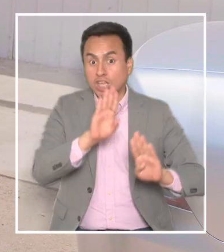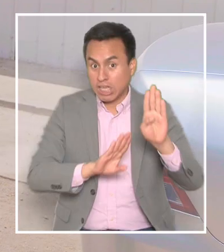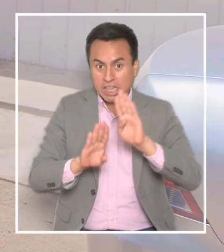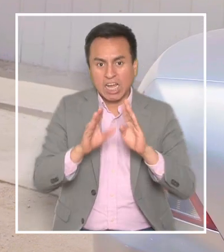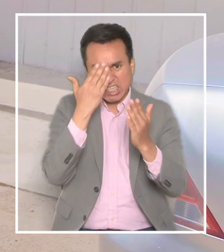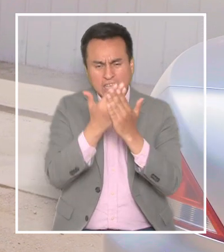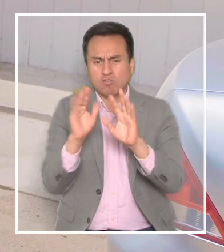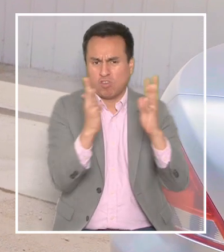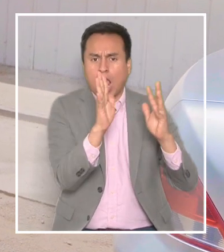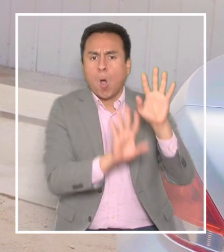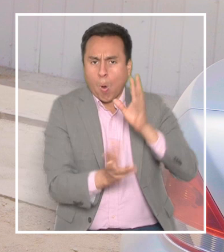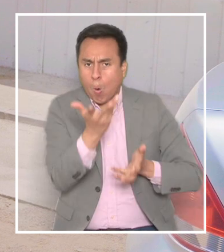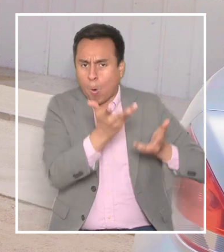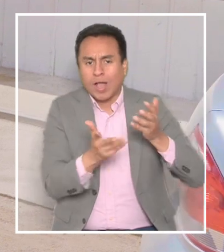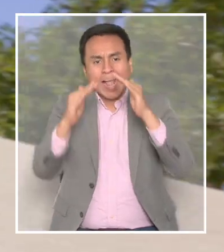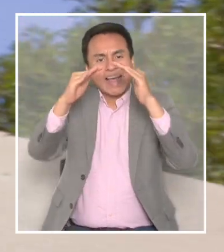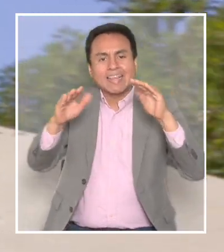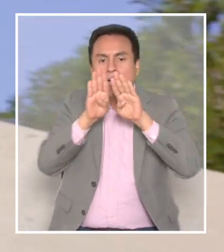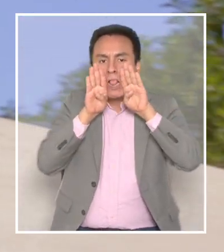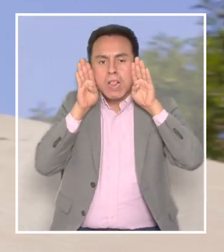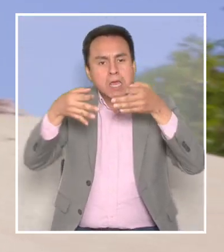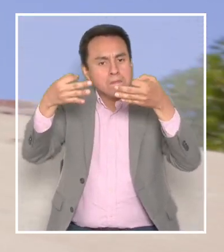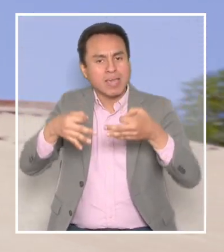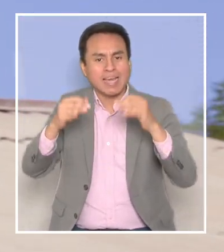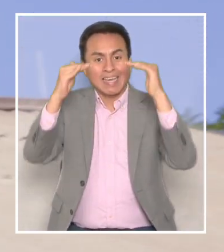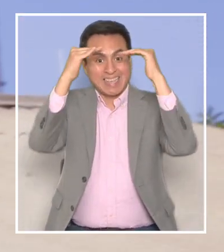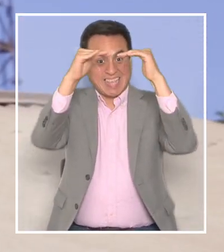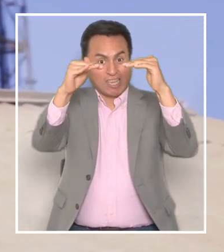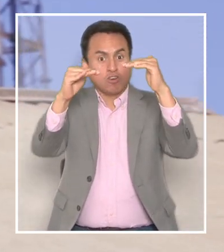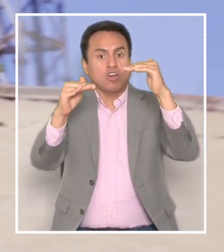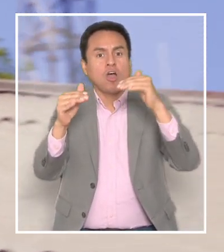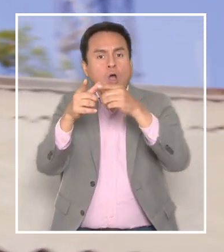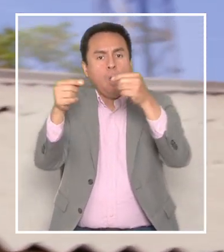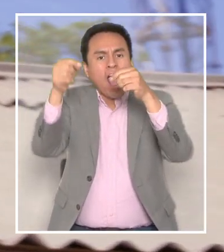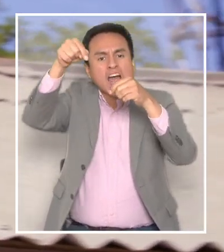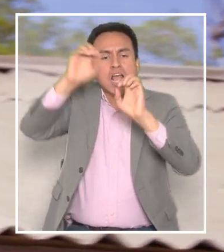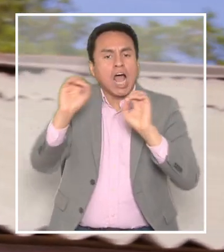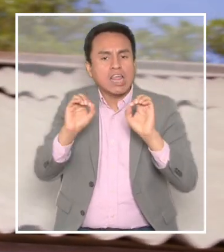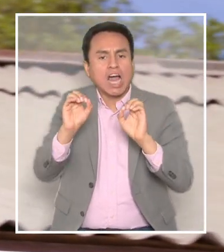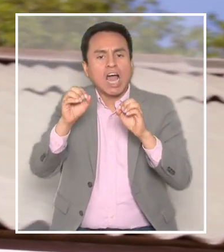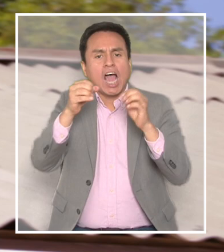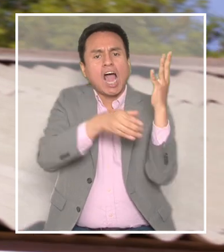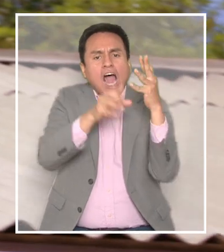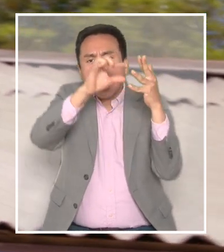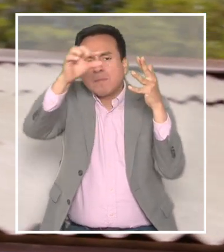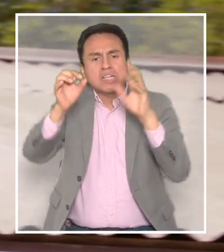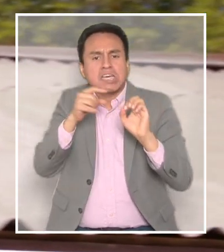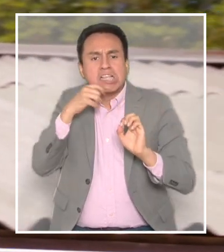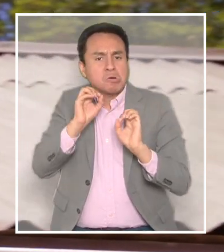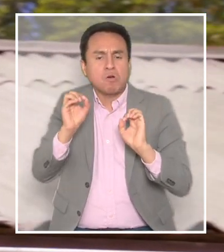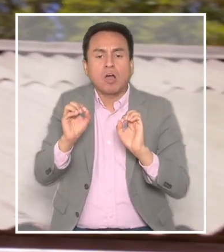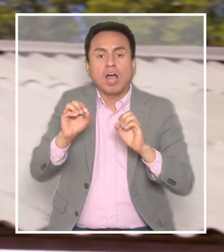Esta es una casa protegida frente incendios forestales. Tenemos las canaletas limpias. El techo no tiene hojas, no tiene